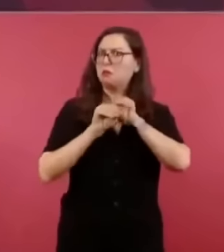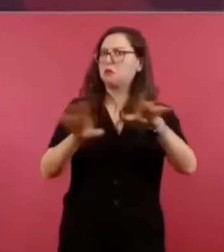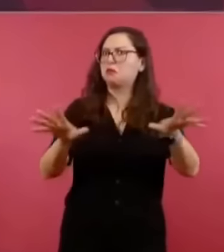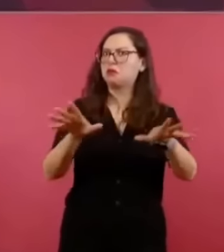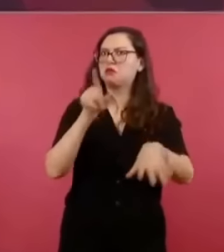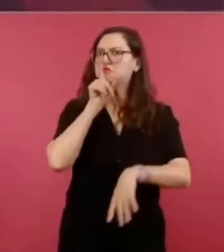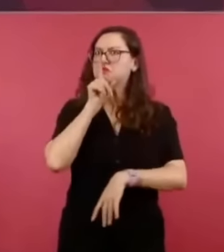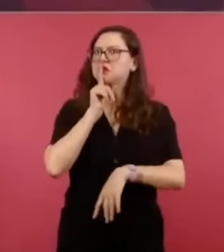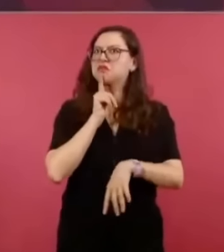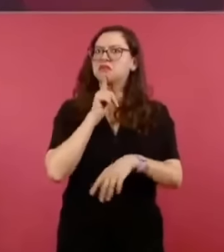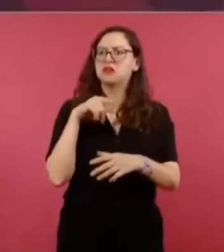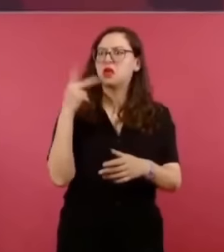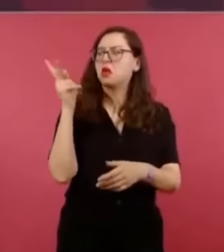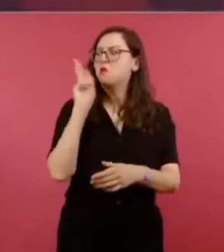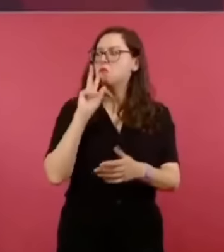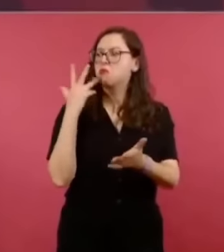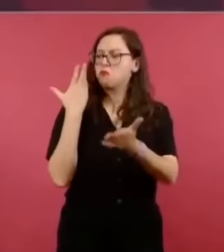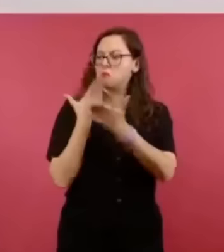elementos,